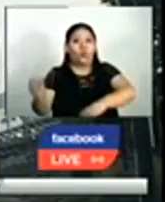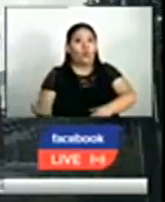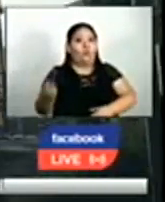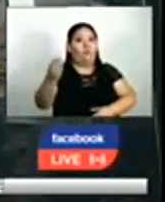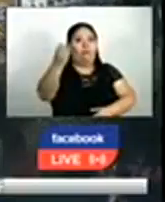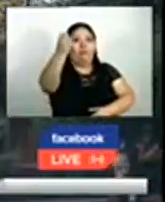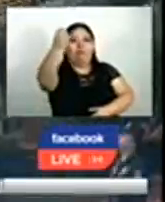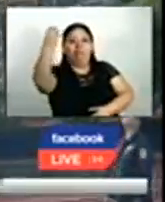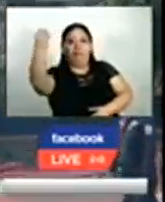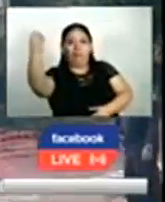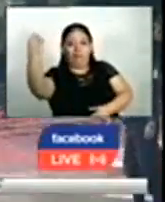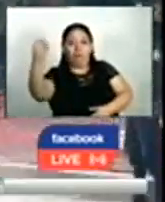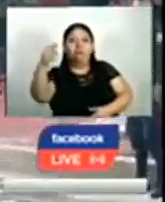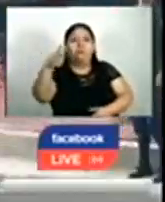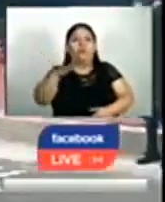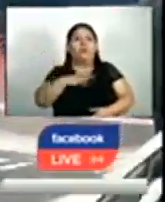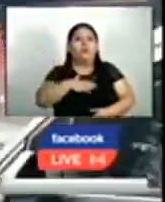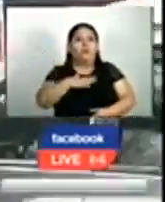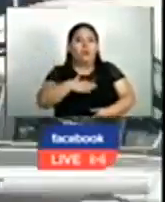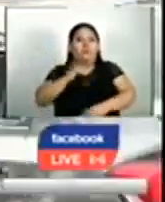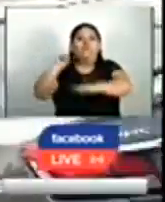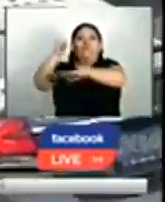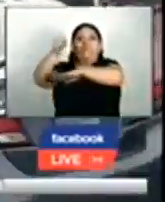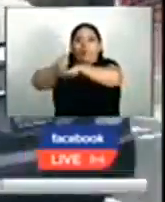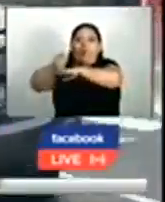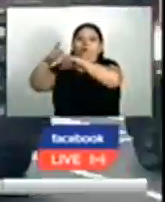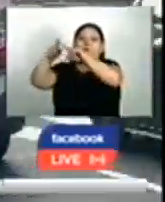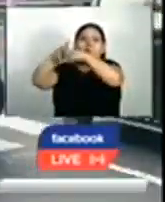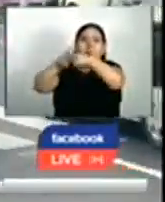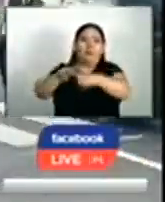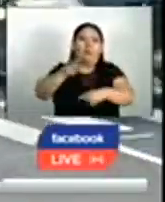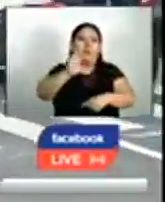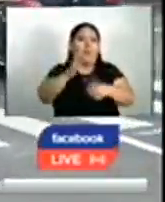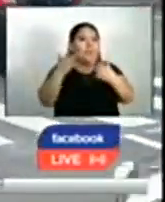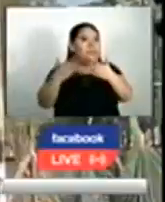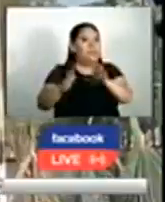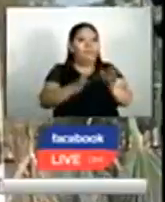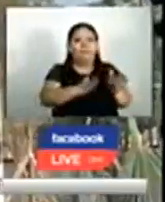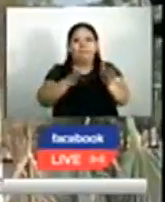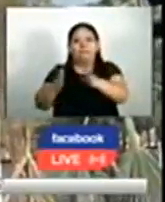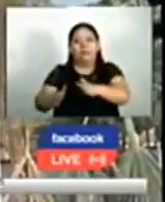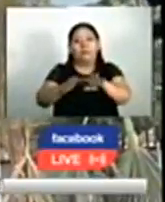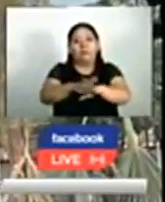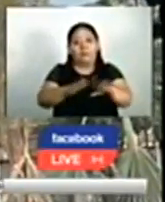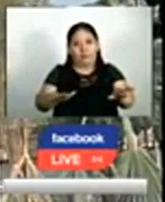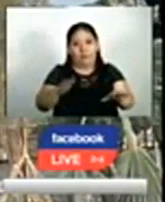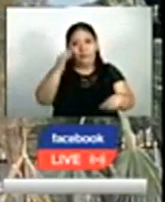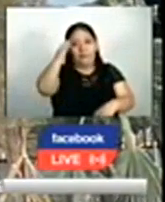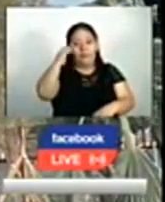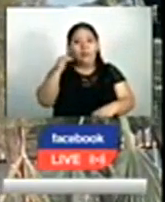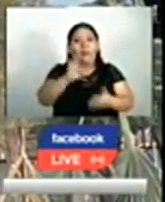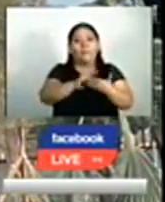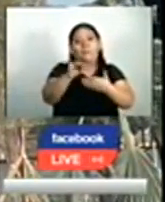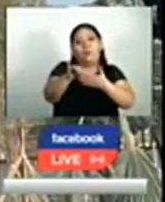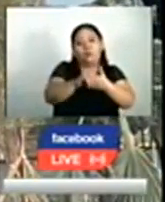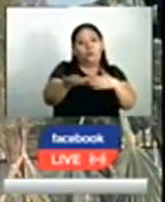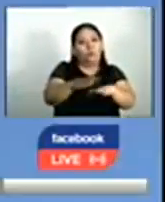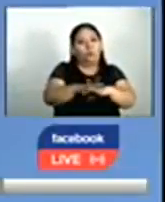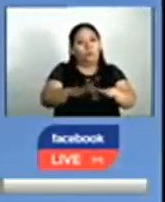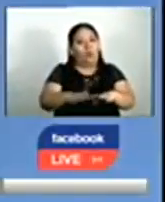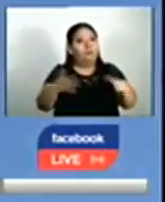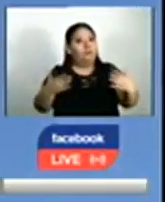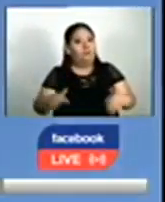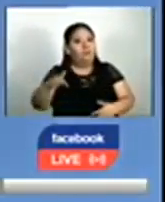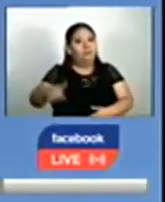inteligentes. La instalación y activación está por llegar a su fase final, por lo que el proyecto podría estar listo al